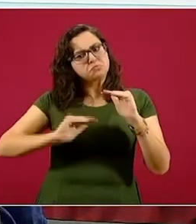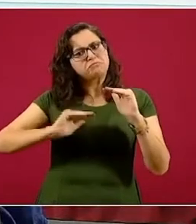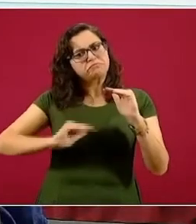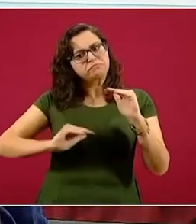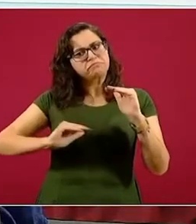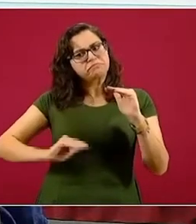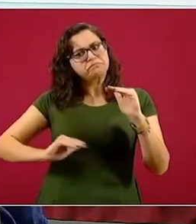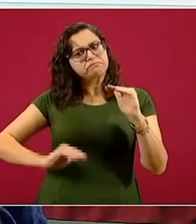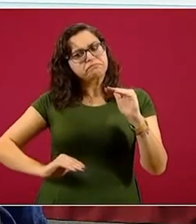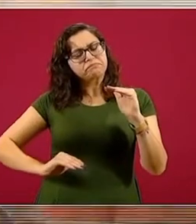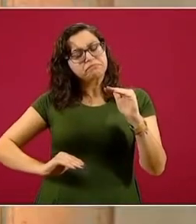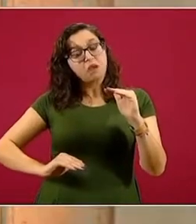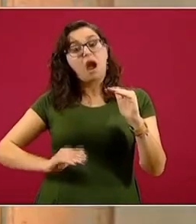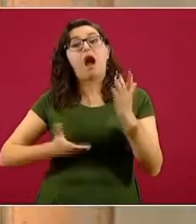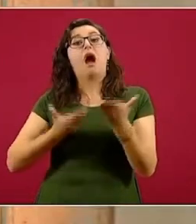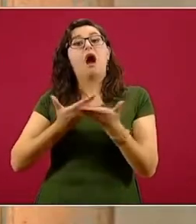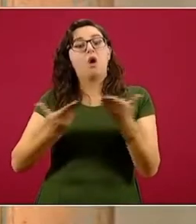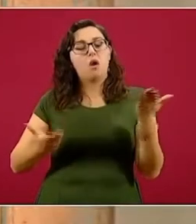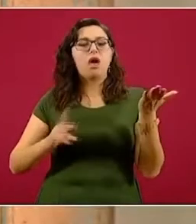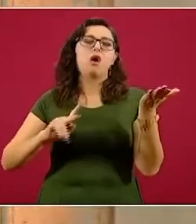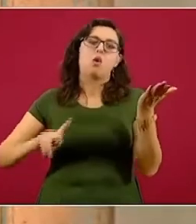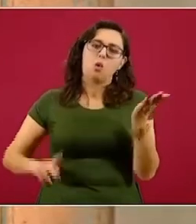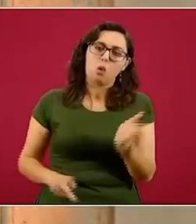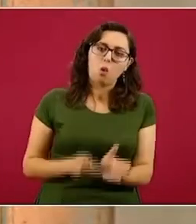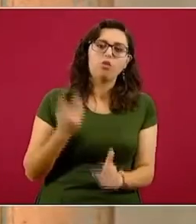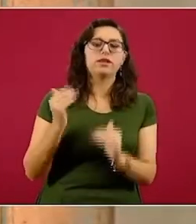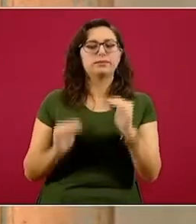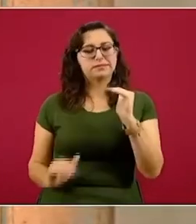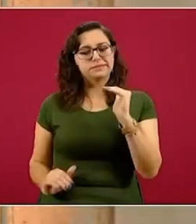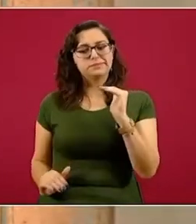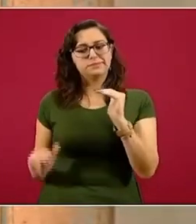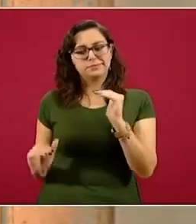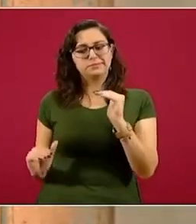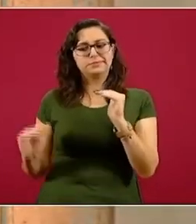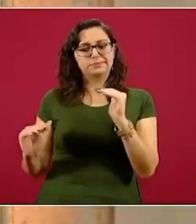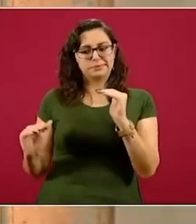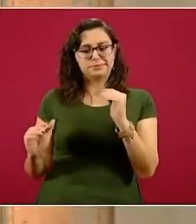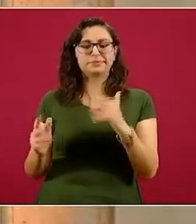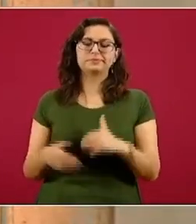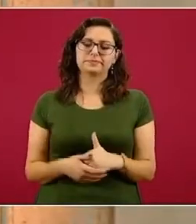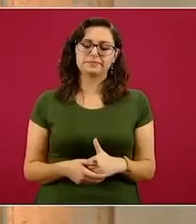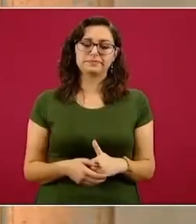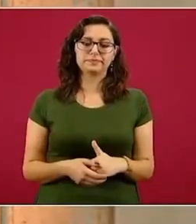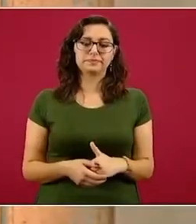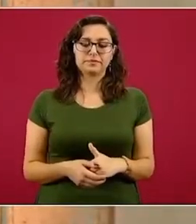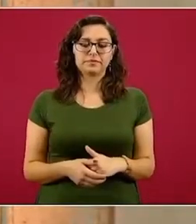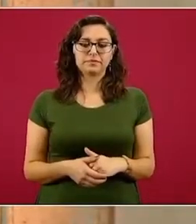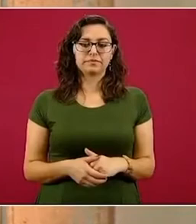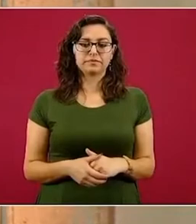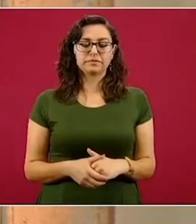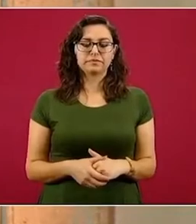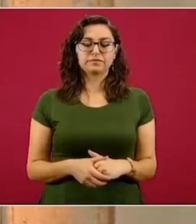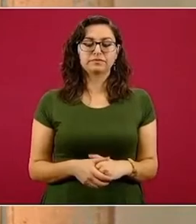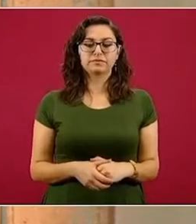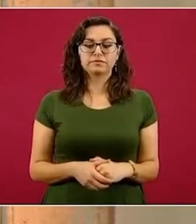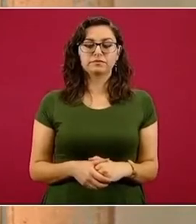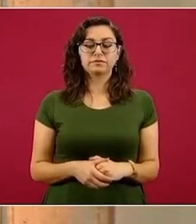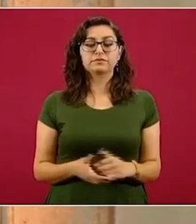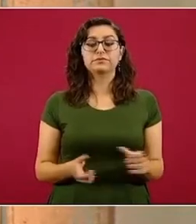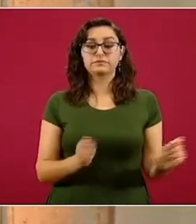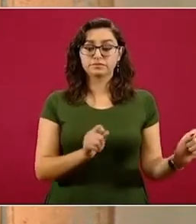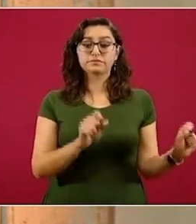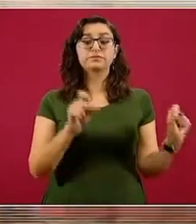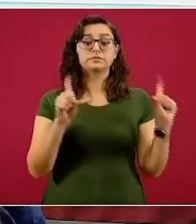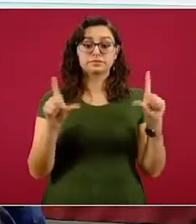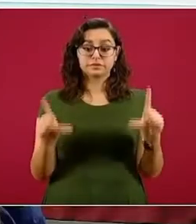ascendente en onda que nuevamente vuelve a colocar el porcentaje en lo que en su momento ya habíamos logrado en semanas previas. En la siguiente